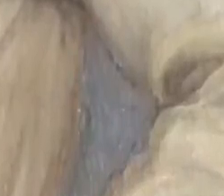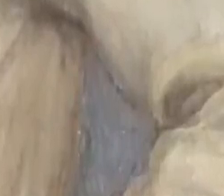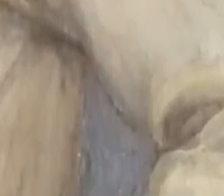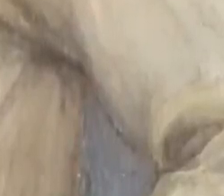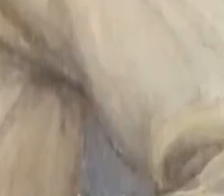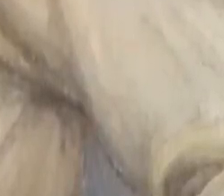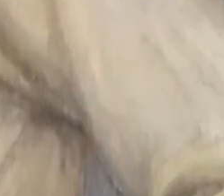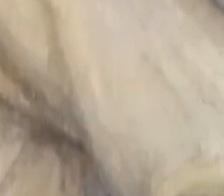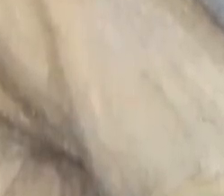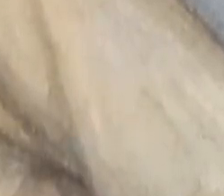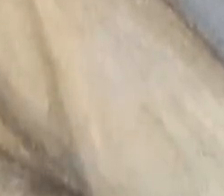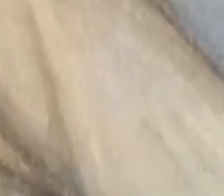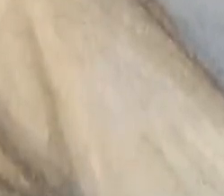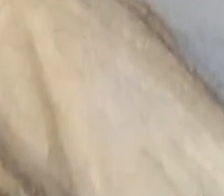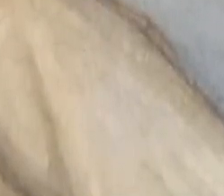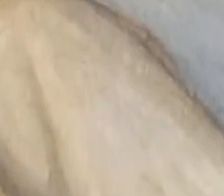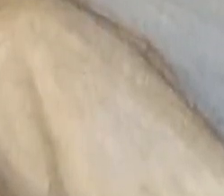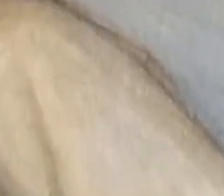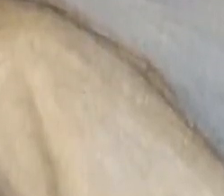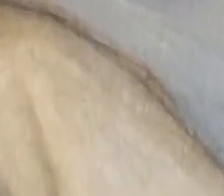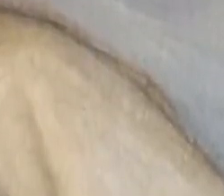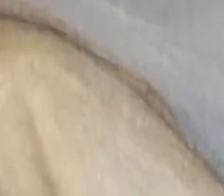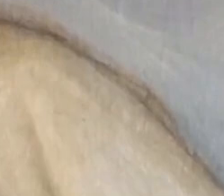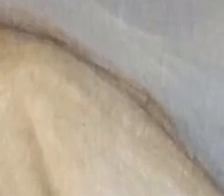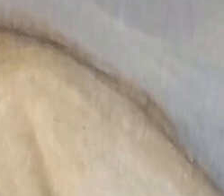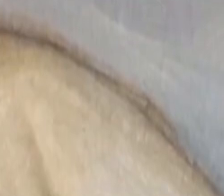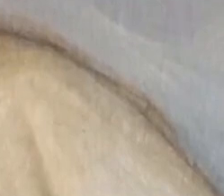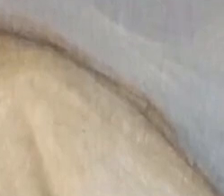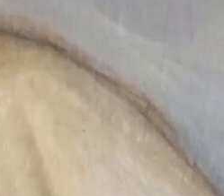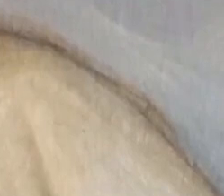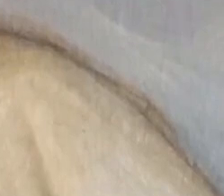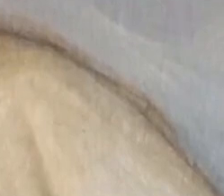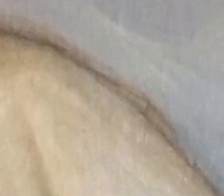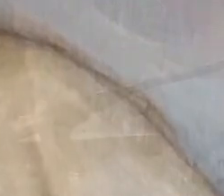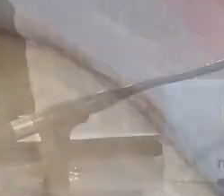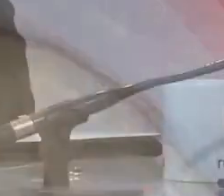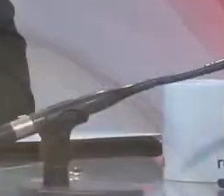garganta canta espanta lejos la maldición